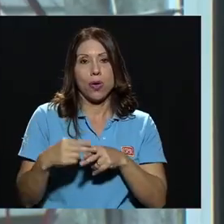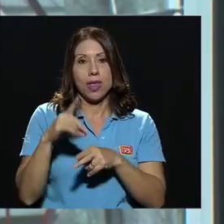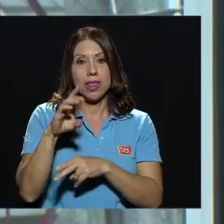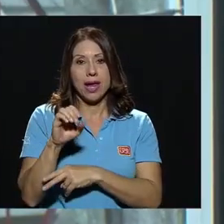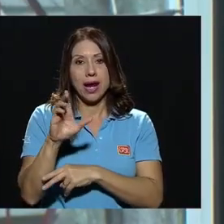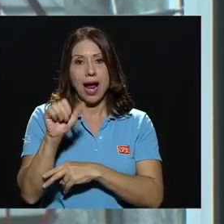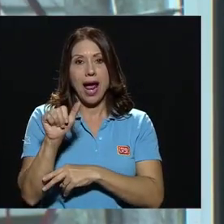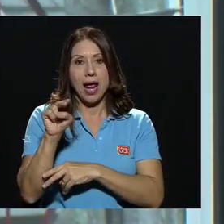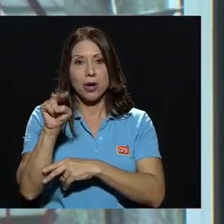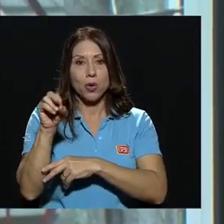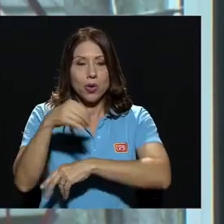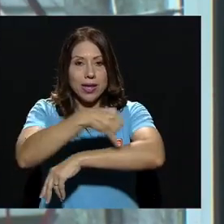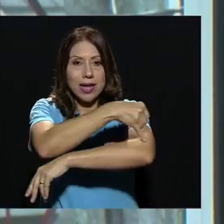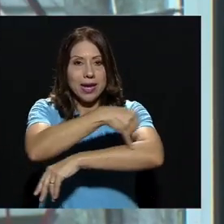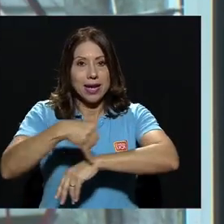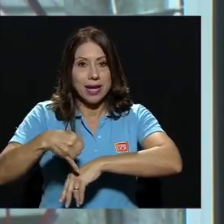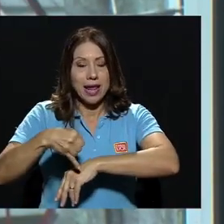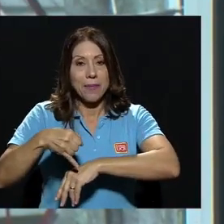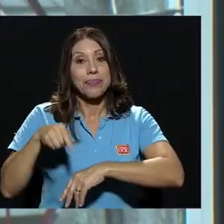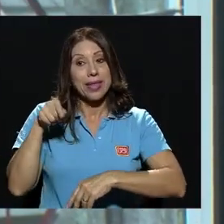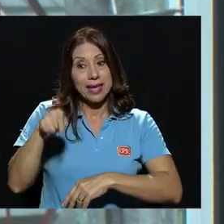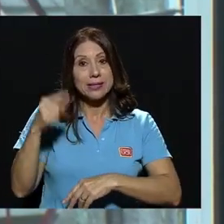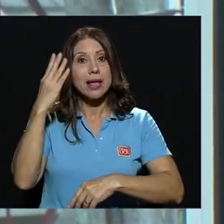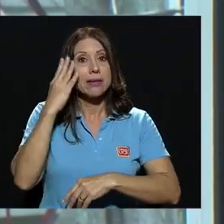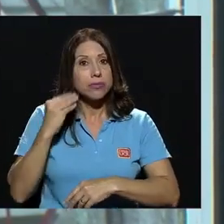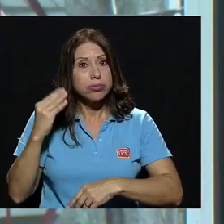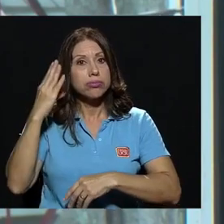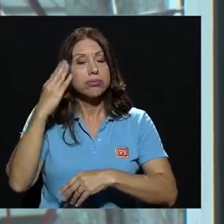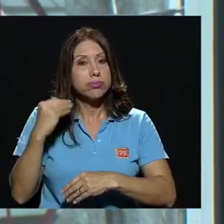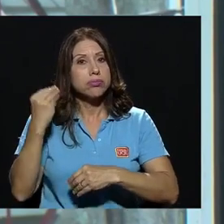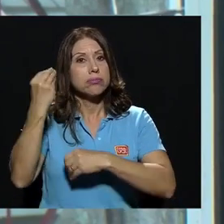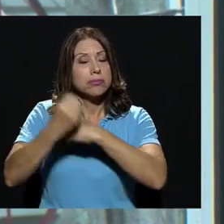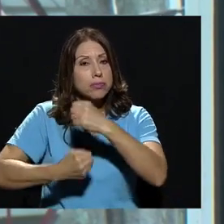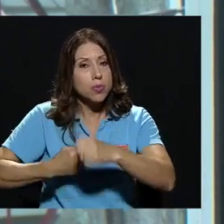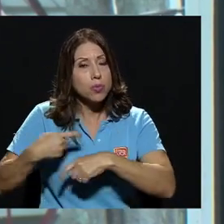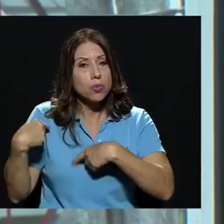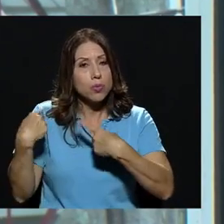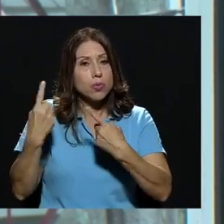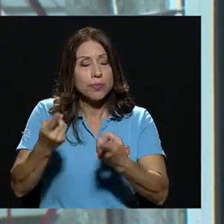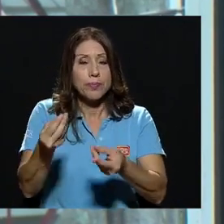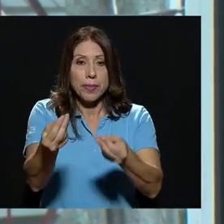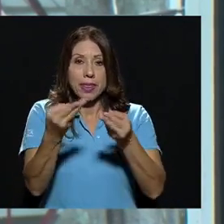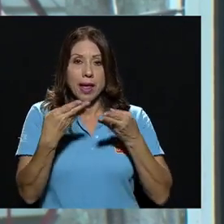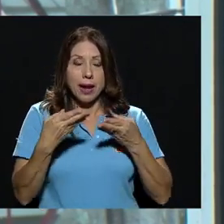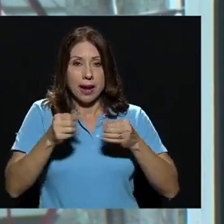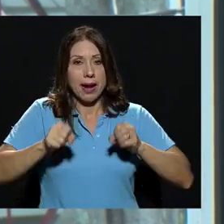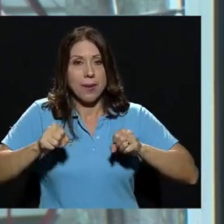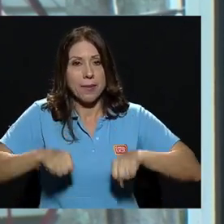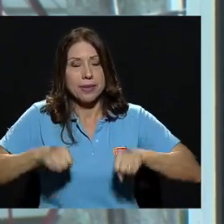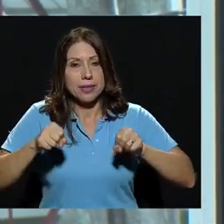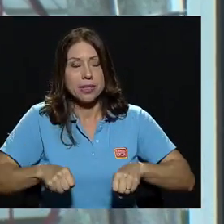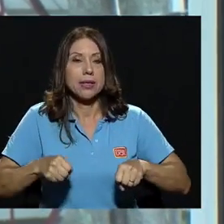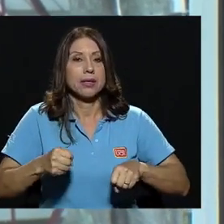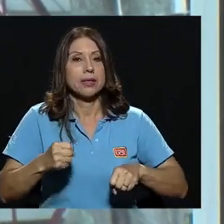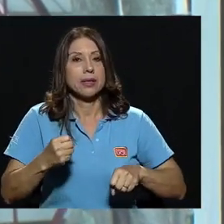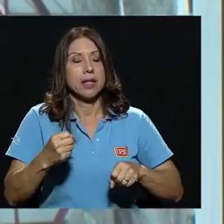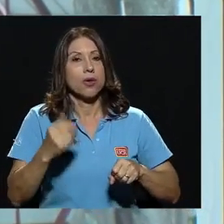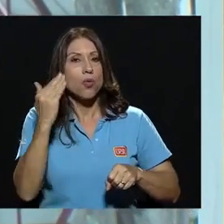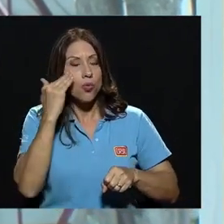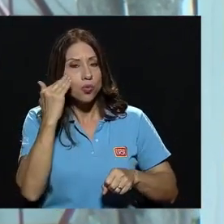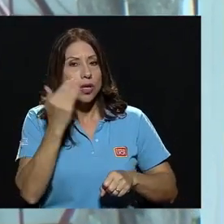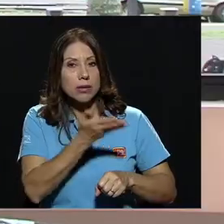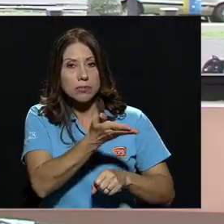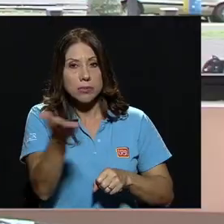Esa trayectoria de bastantes años creo que me da la capacidad de conocer la